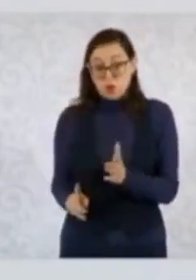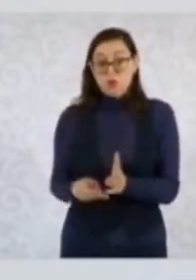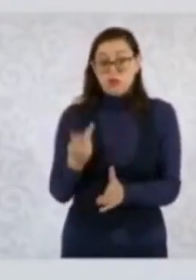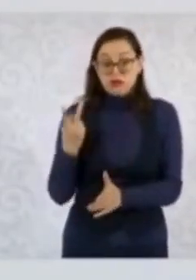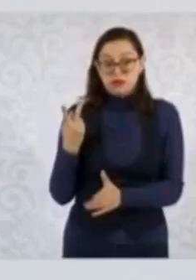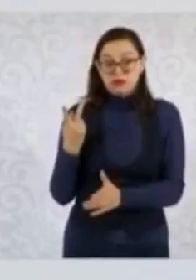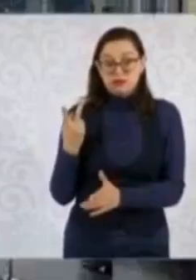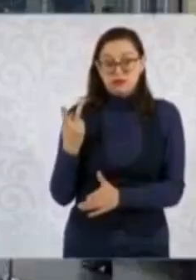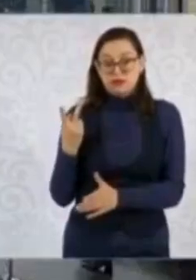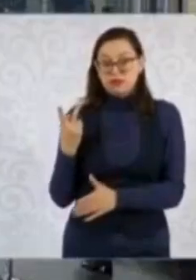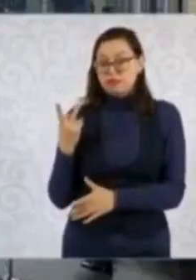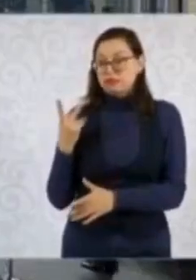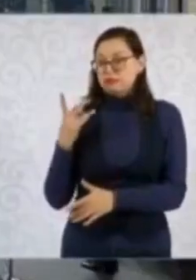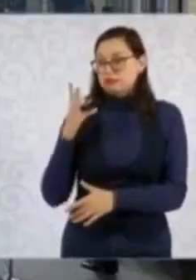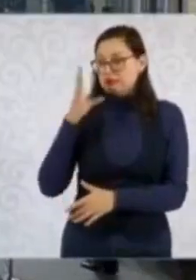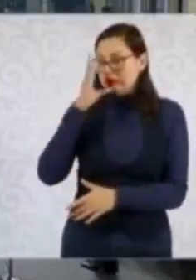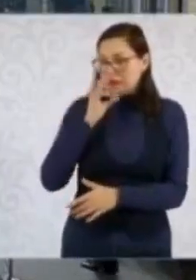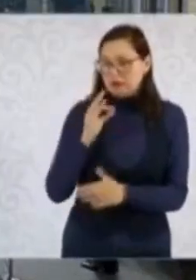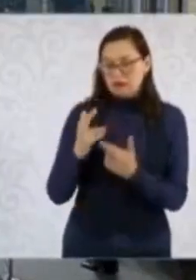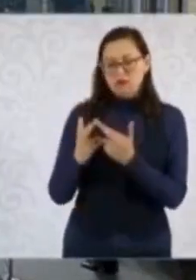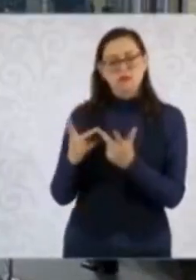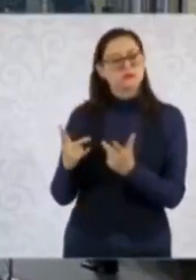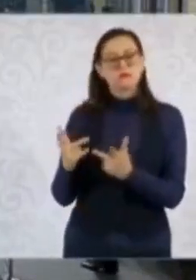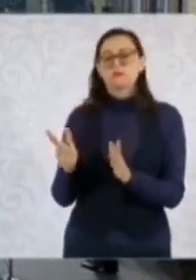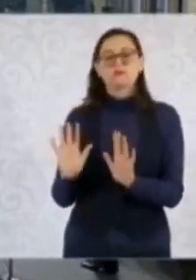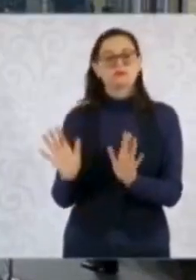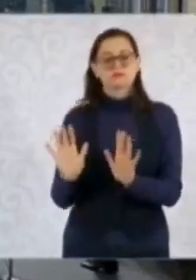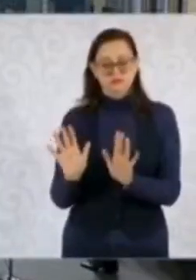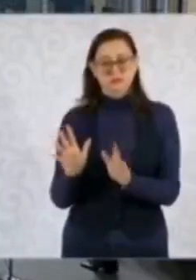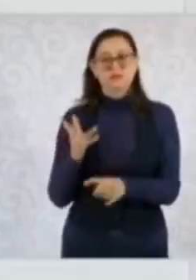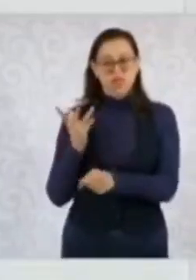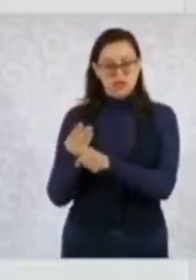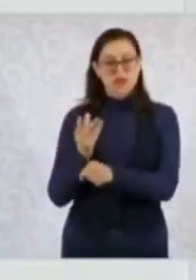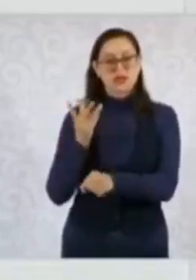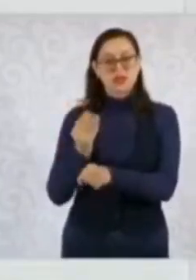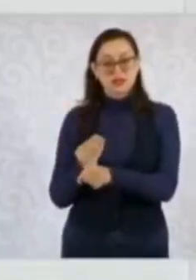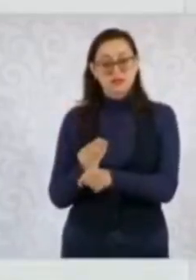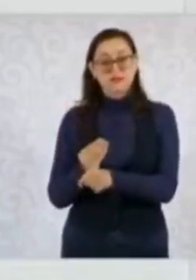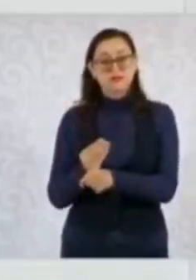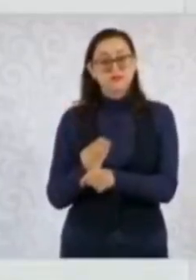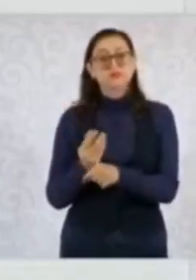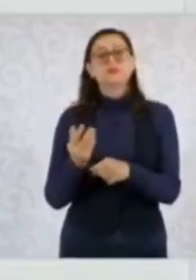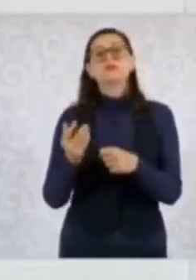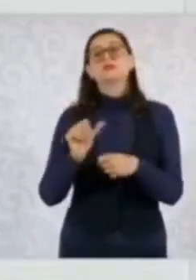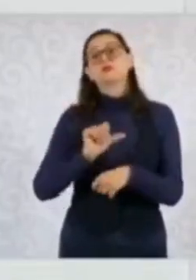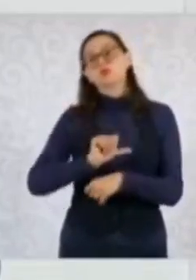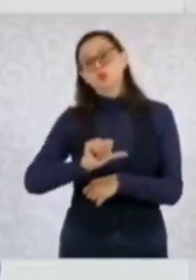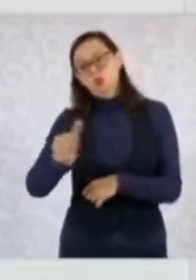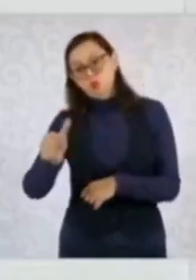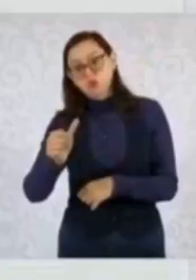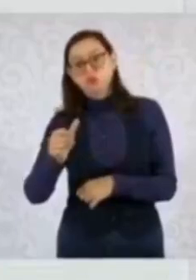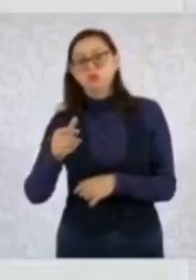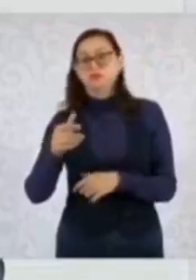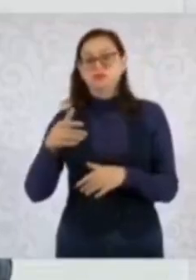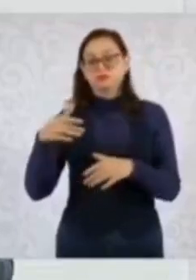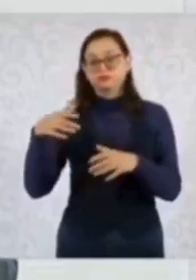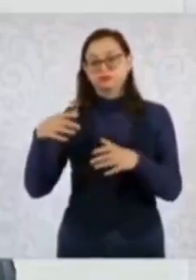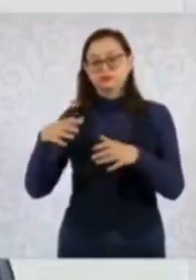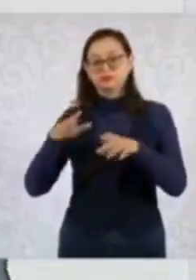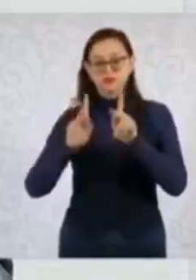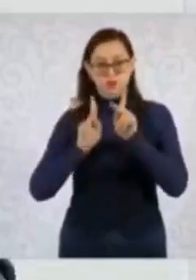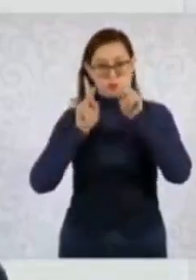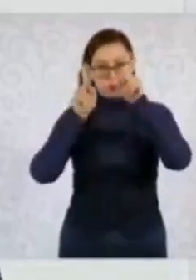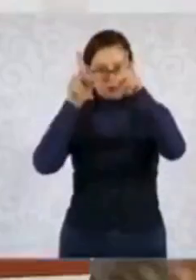ser afectado. Entonces, va a haber un reforzamiento adicional. Y hay otra alcantarilla también que pasa por debajo,